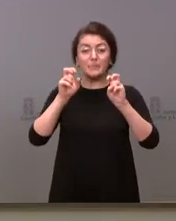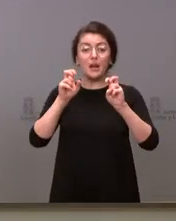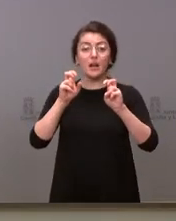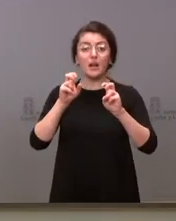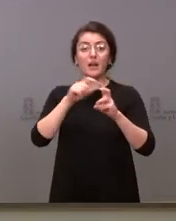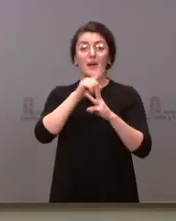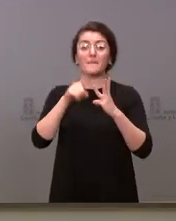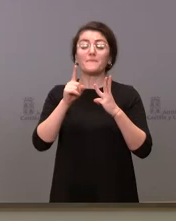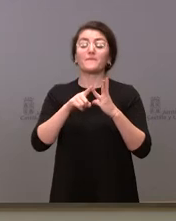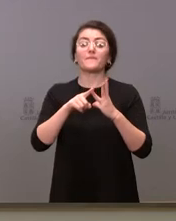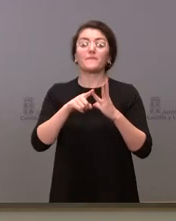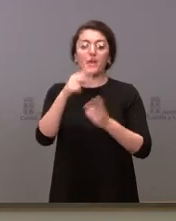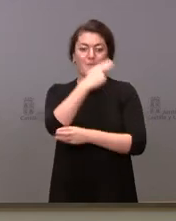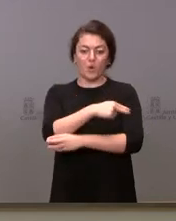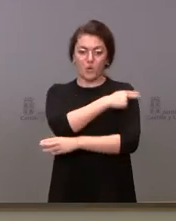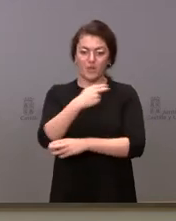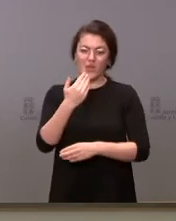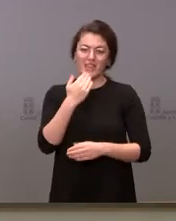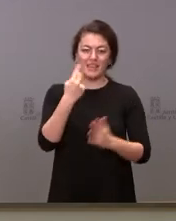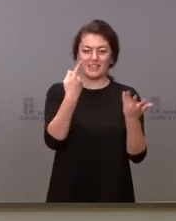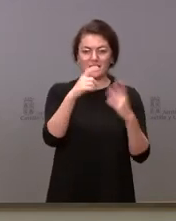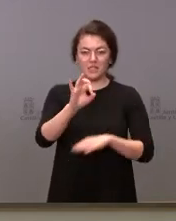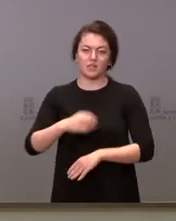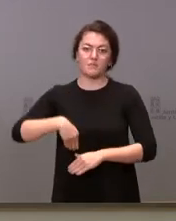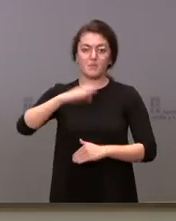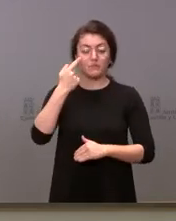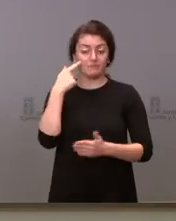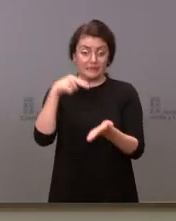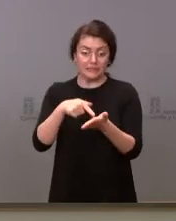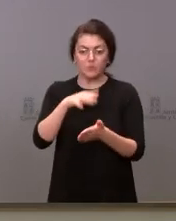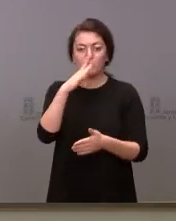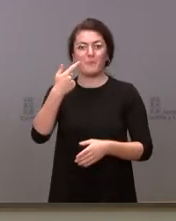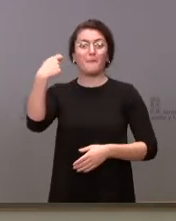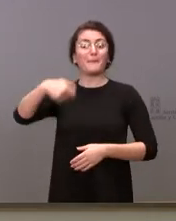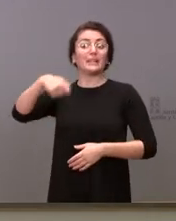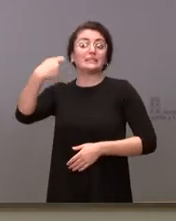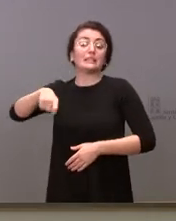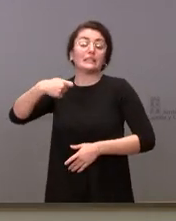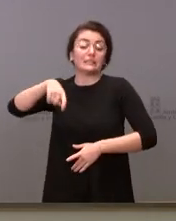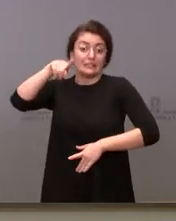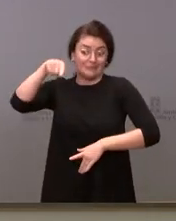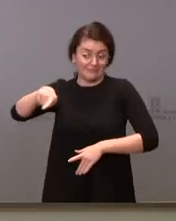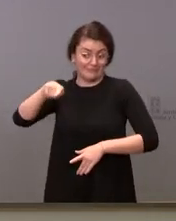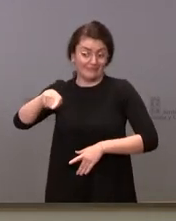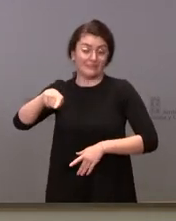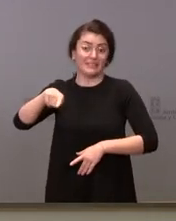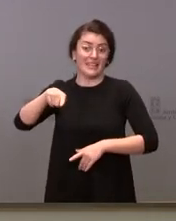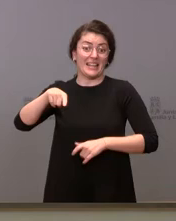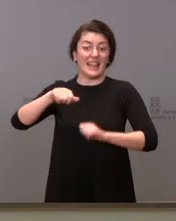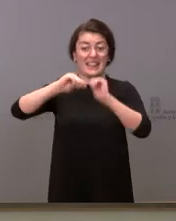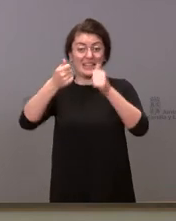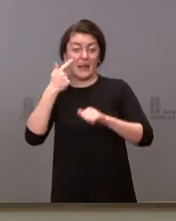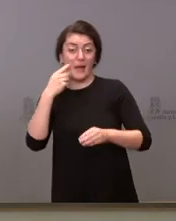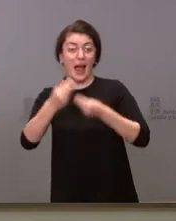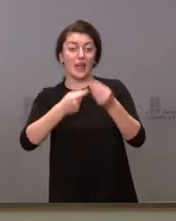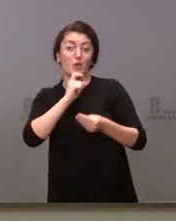vacunación mayores de 60, por insistir un poco más sobre este asunto, teniendo en cuenta que el presidente posiblemente no sea el que vaya a diseñar el dispositivo.